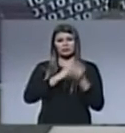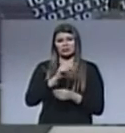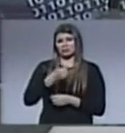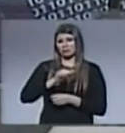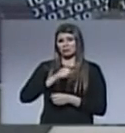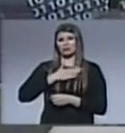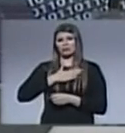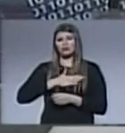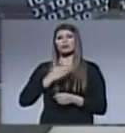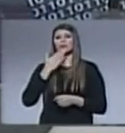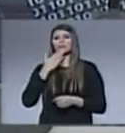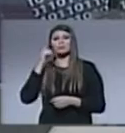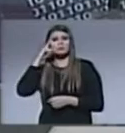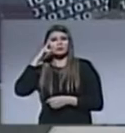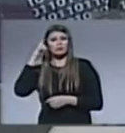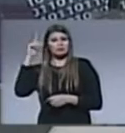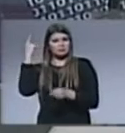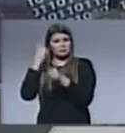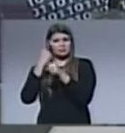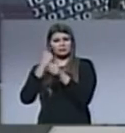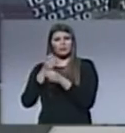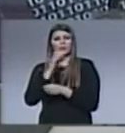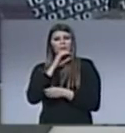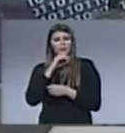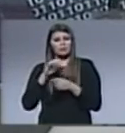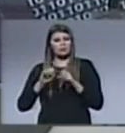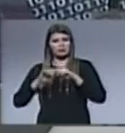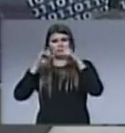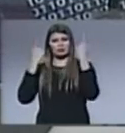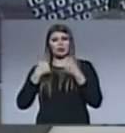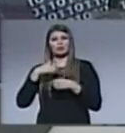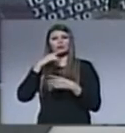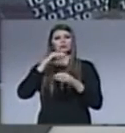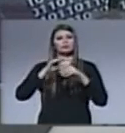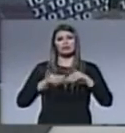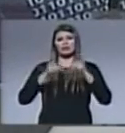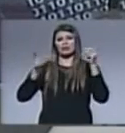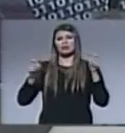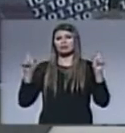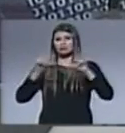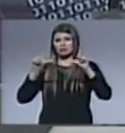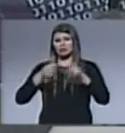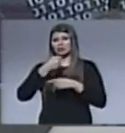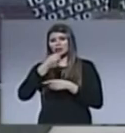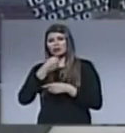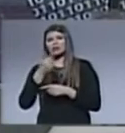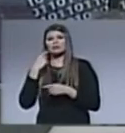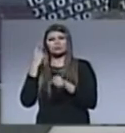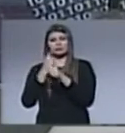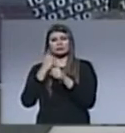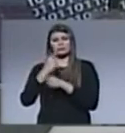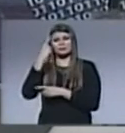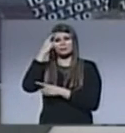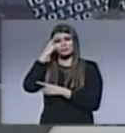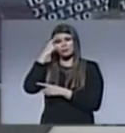No piensa en primer lugar cómo van a reaccionar los medios escritos y televisivos. Él piensa en